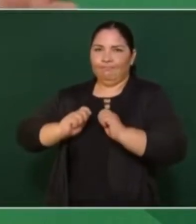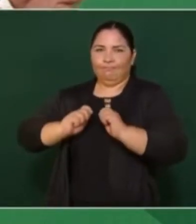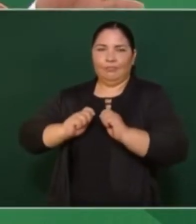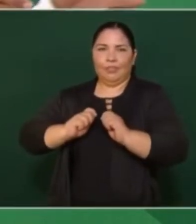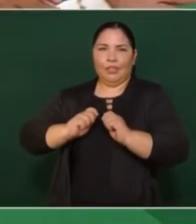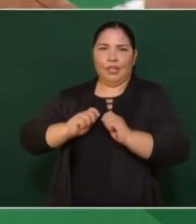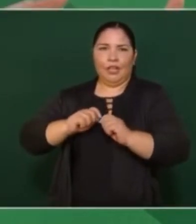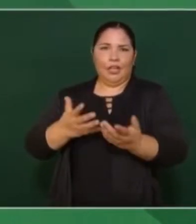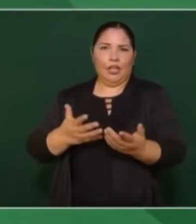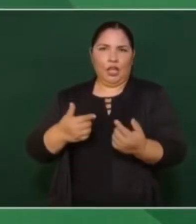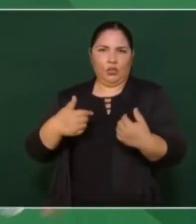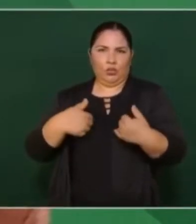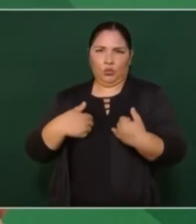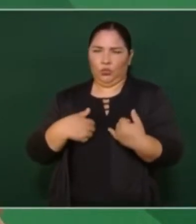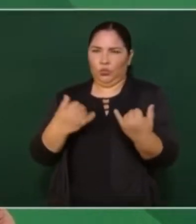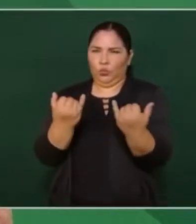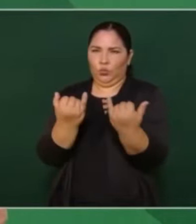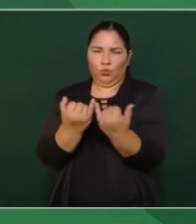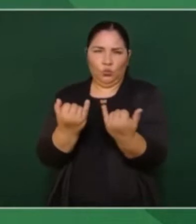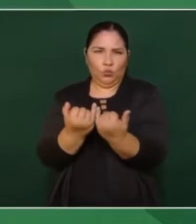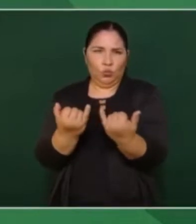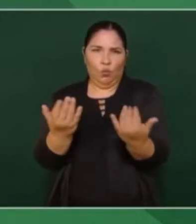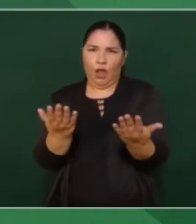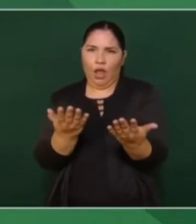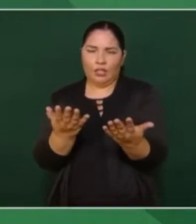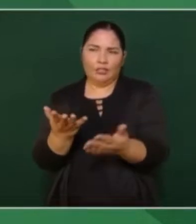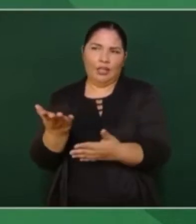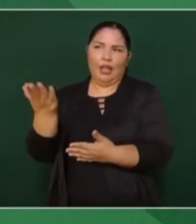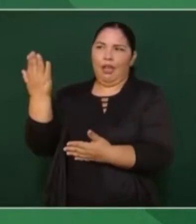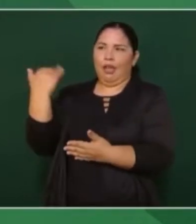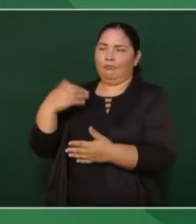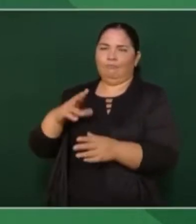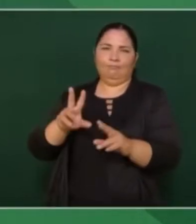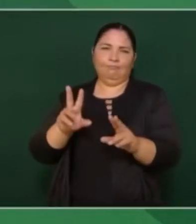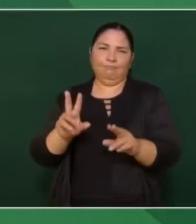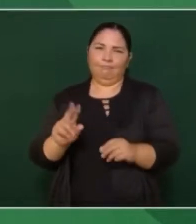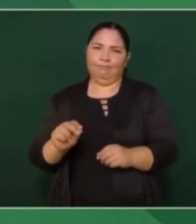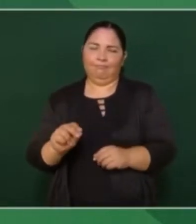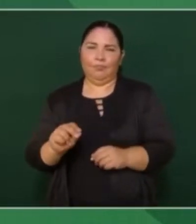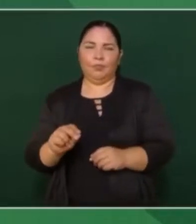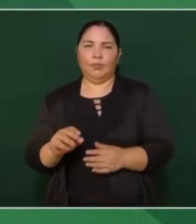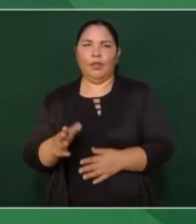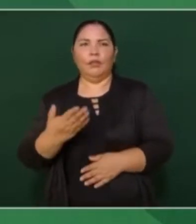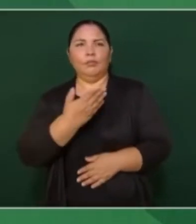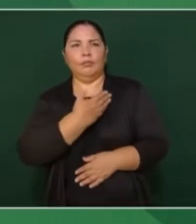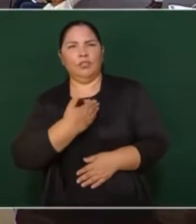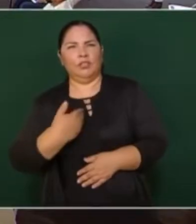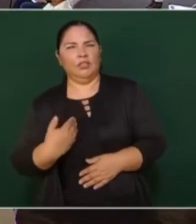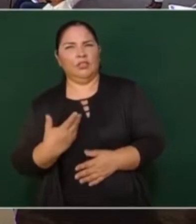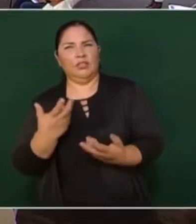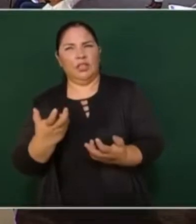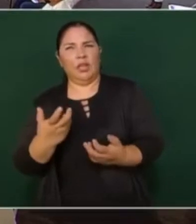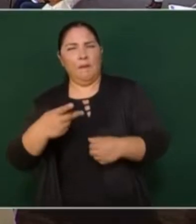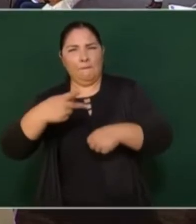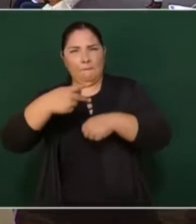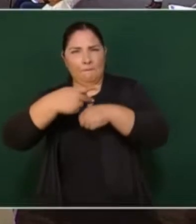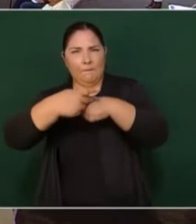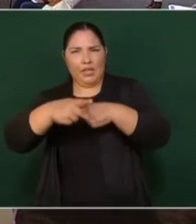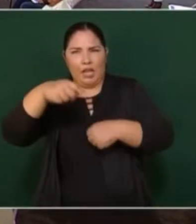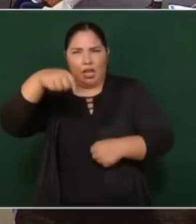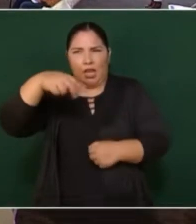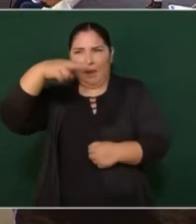vamos nosotros a hacer lo mismo que se hacía antes. Señor presidente, pero es muy peligroso en México